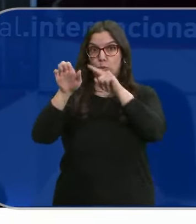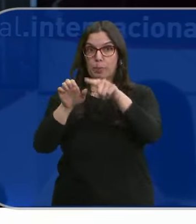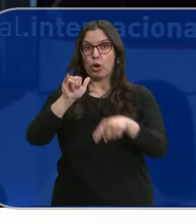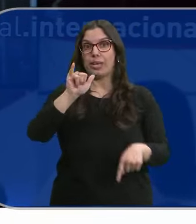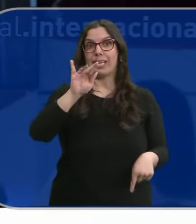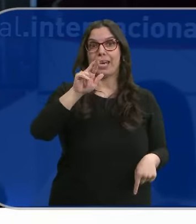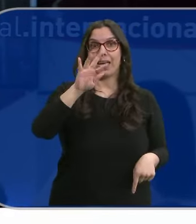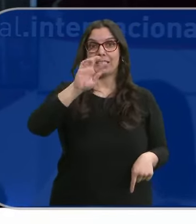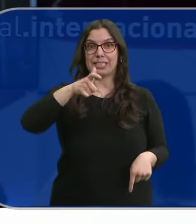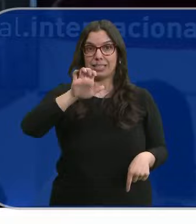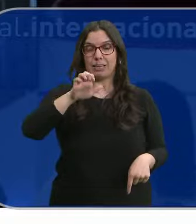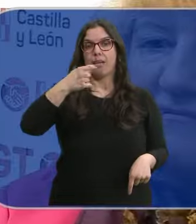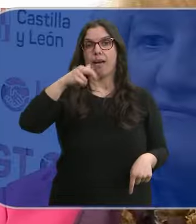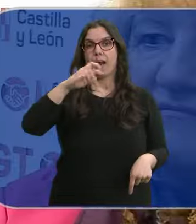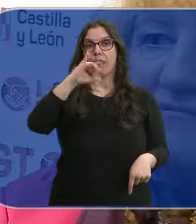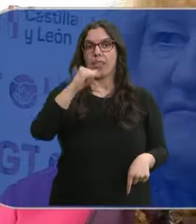será la número uno.